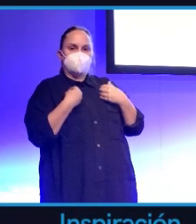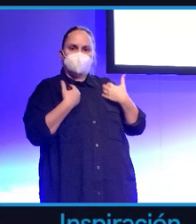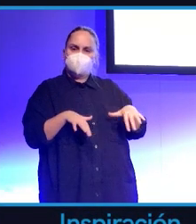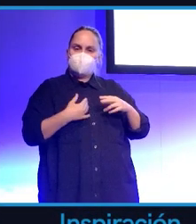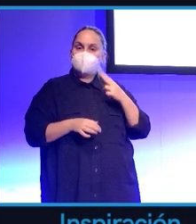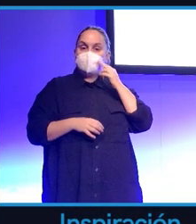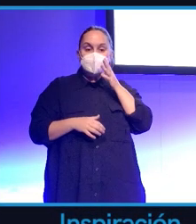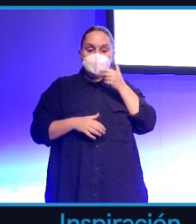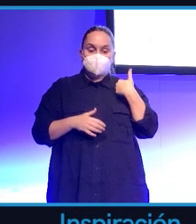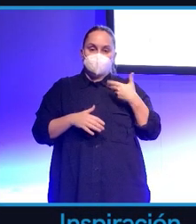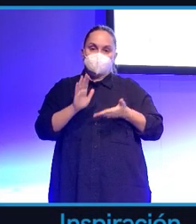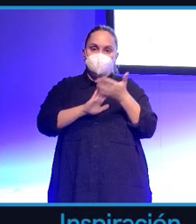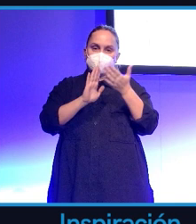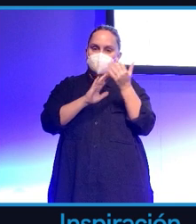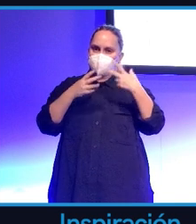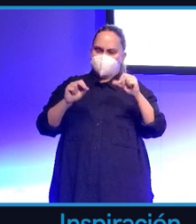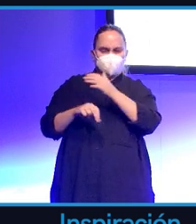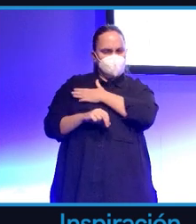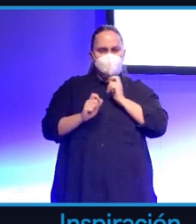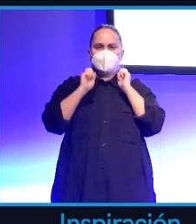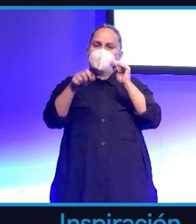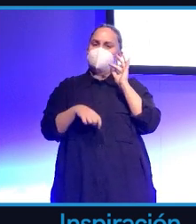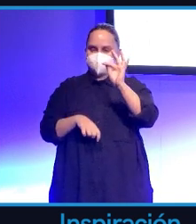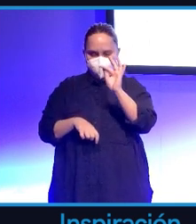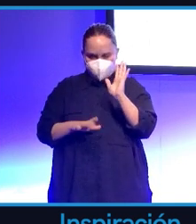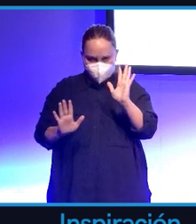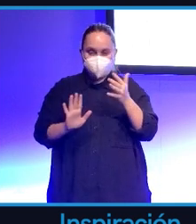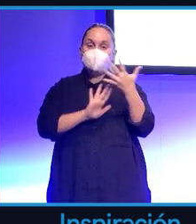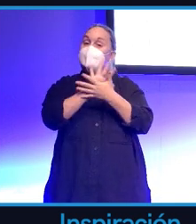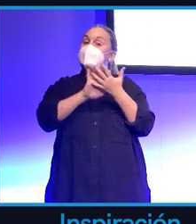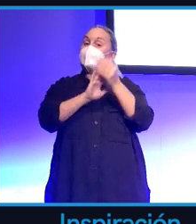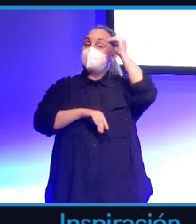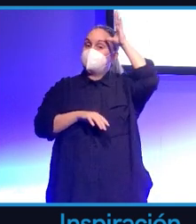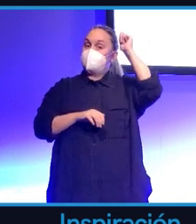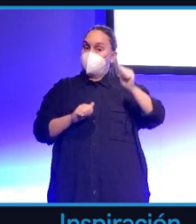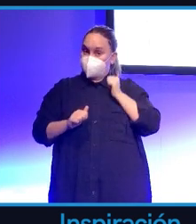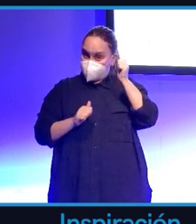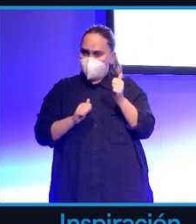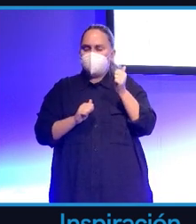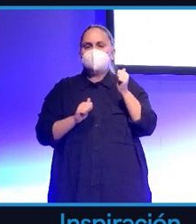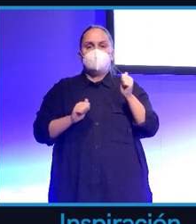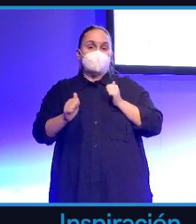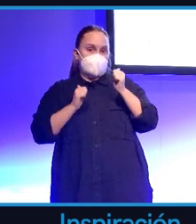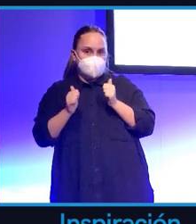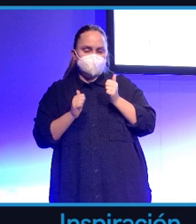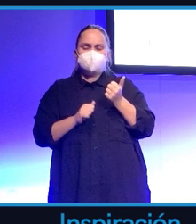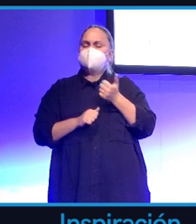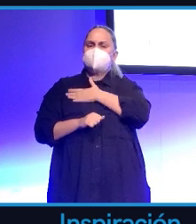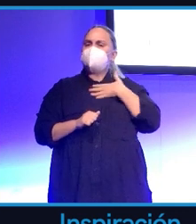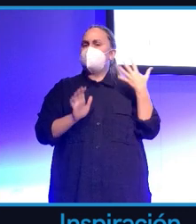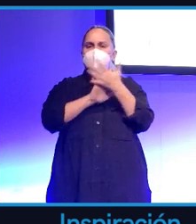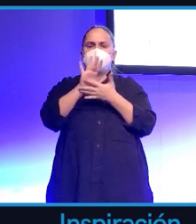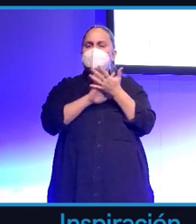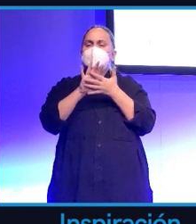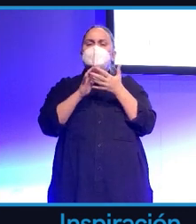sesión y quiero que se vayan con un buen sabor de boca. Voy a hablar de inteligencia artificial, voy a hablar de sus grandes beneficios y me voy a centrar un poco